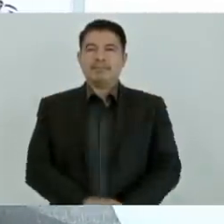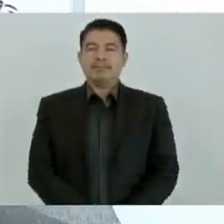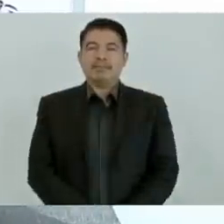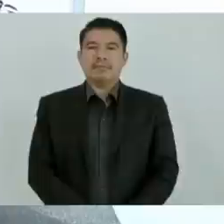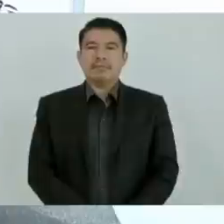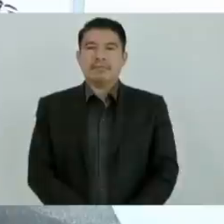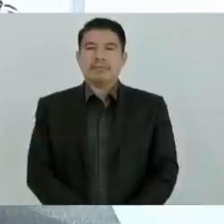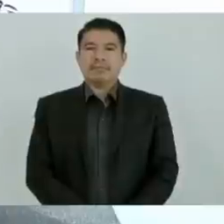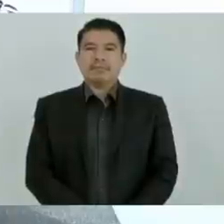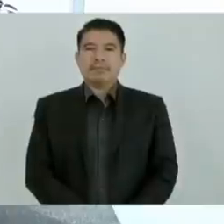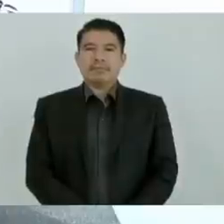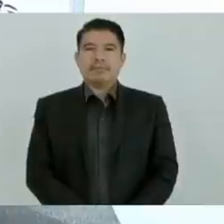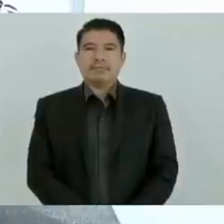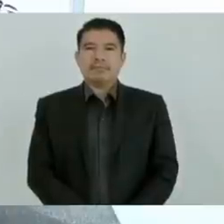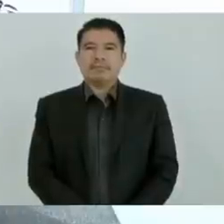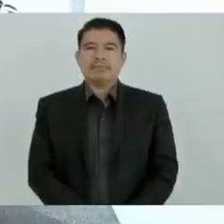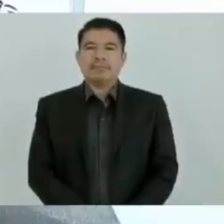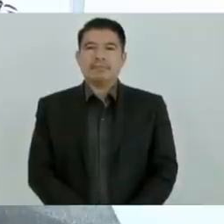¡Aplausos!